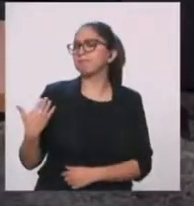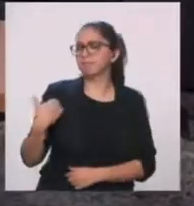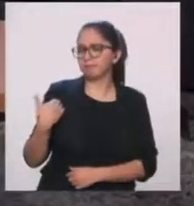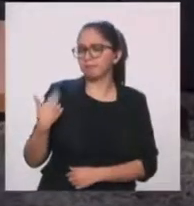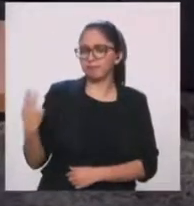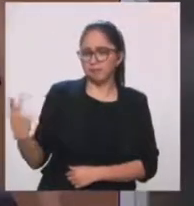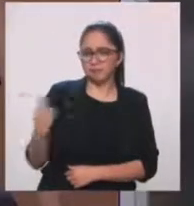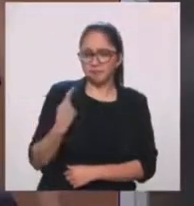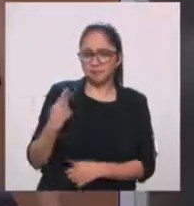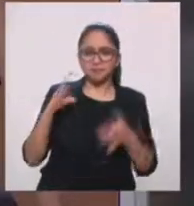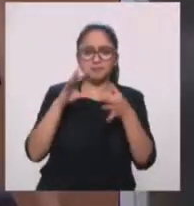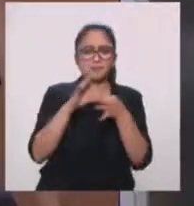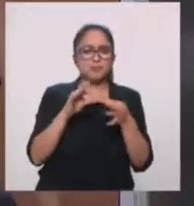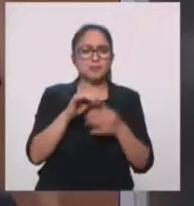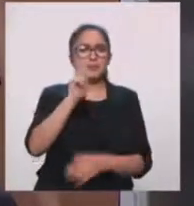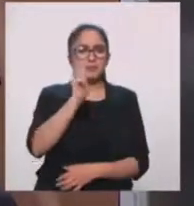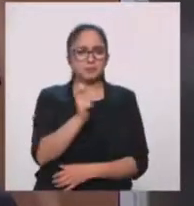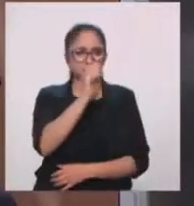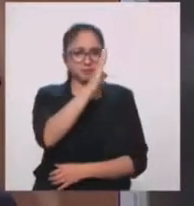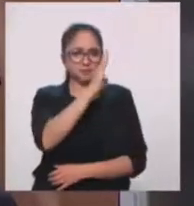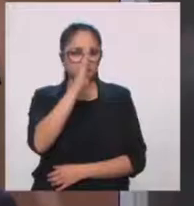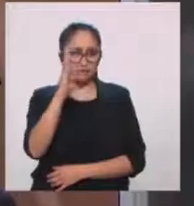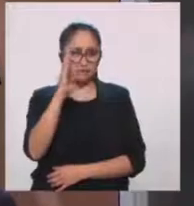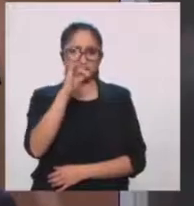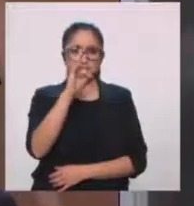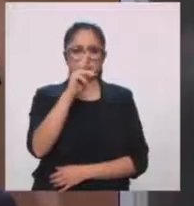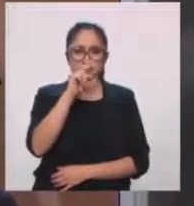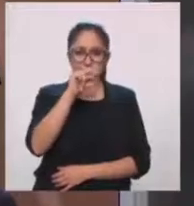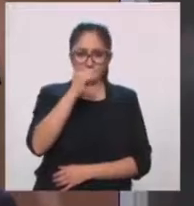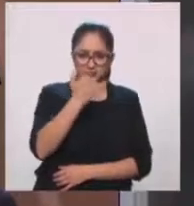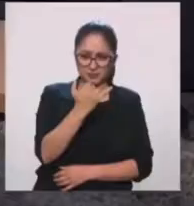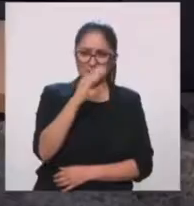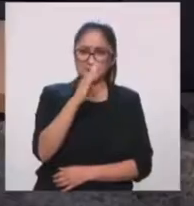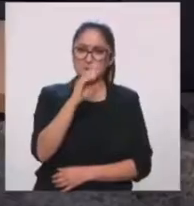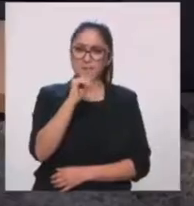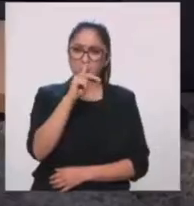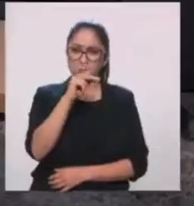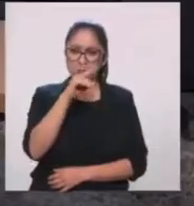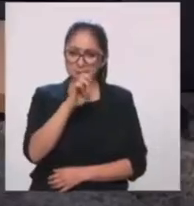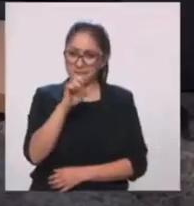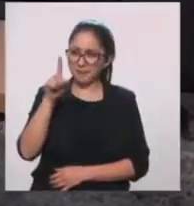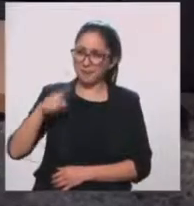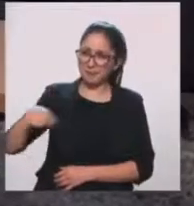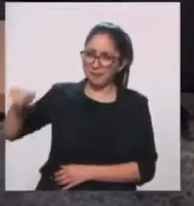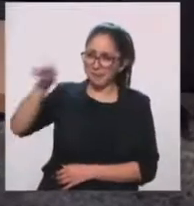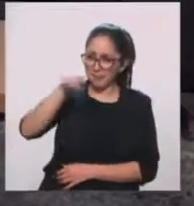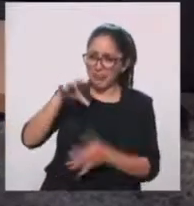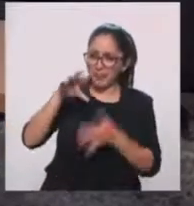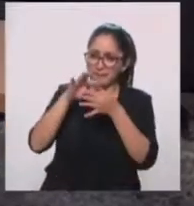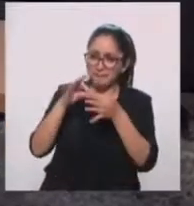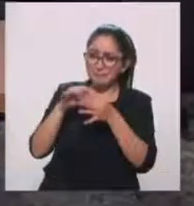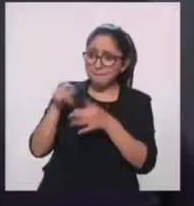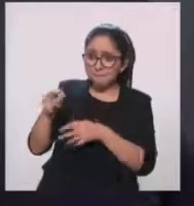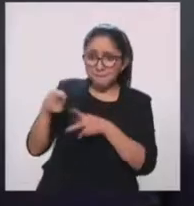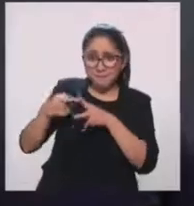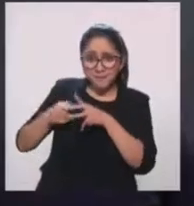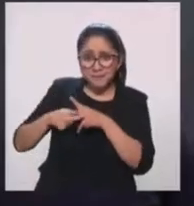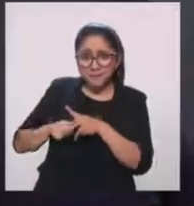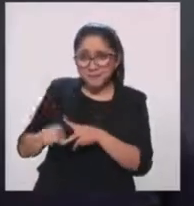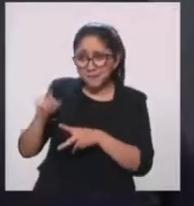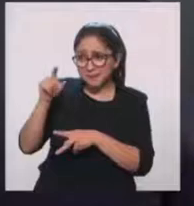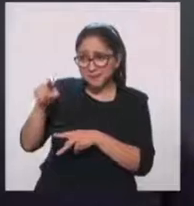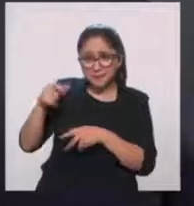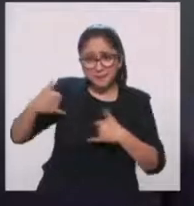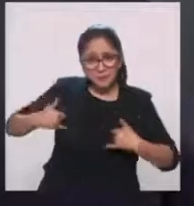de la biblioteca Fray Bartolomé de esta obra de Ogorman. Así es. Que inició, tú me comentabas que inició también muy jovencito. Muy jovencito, a los 20 años